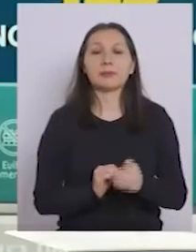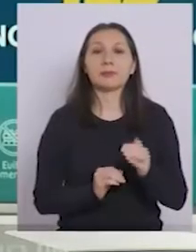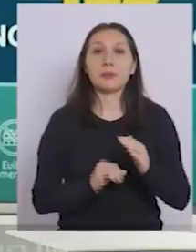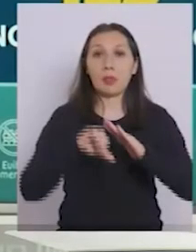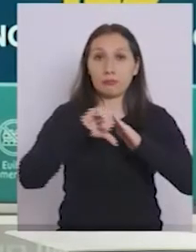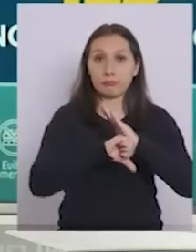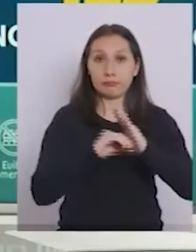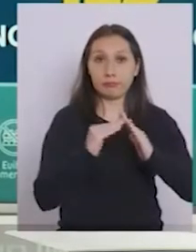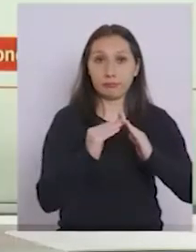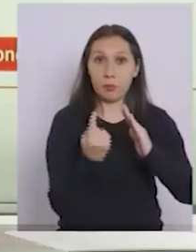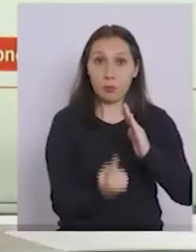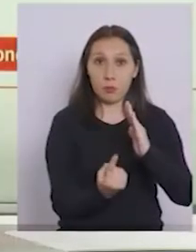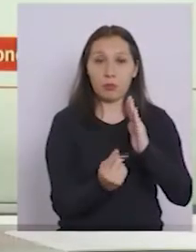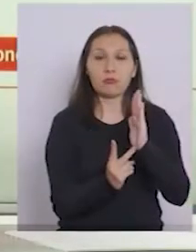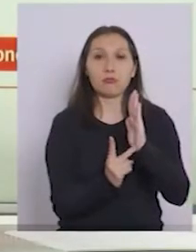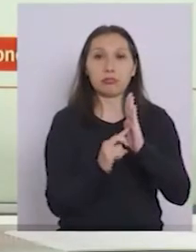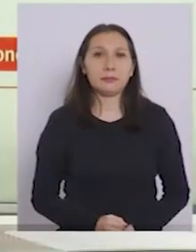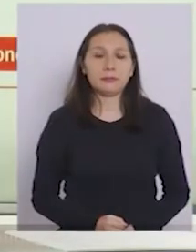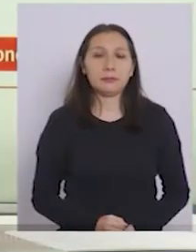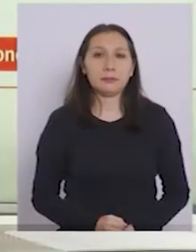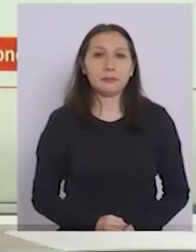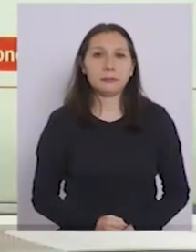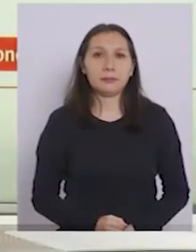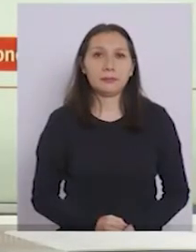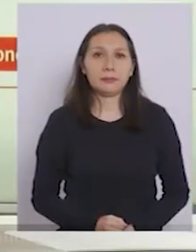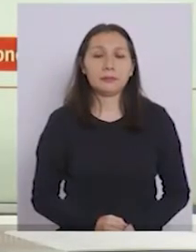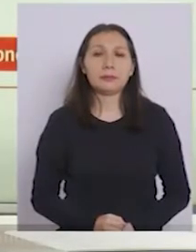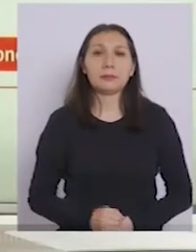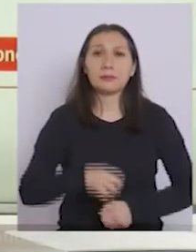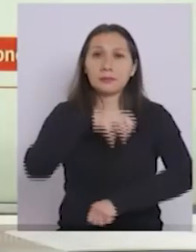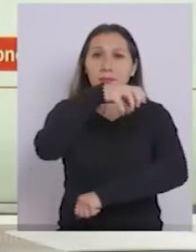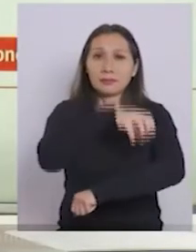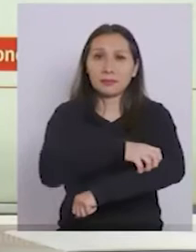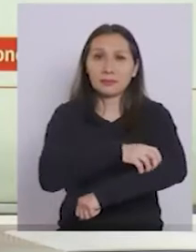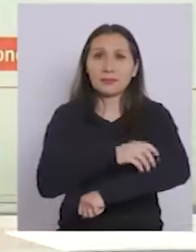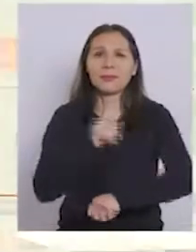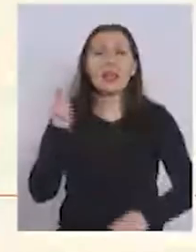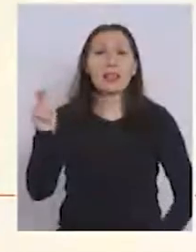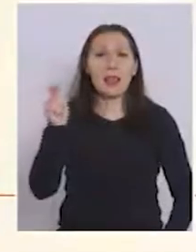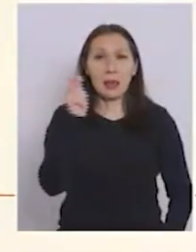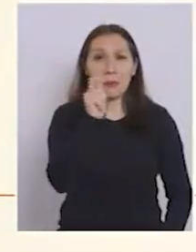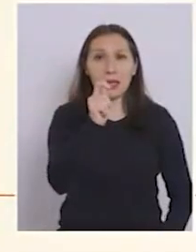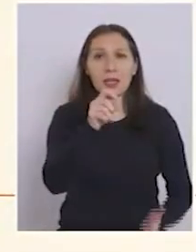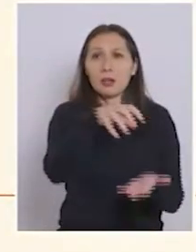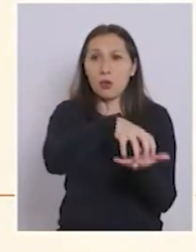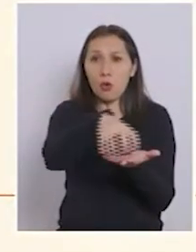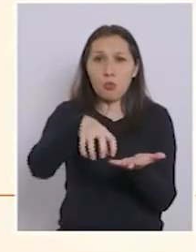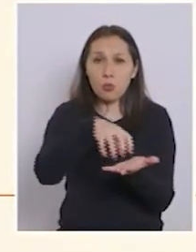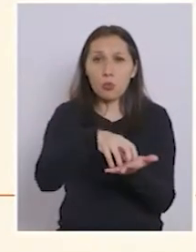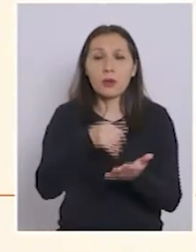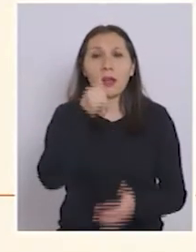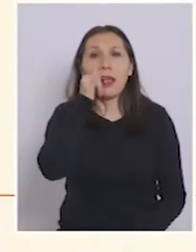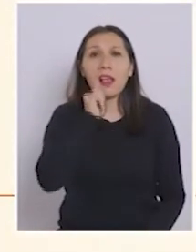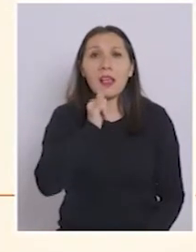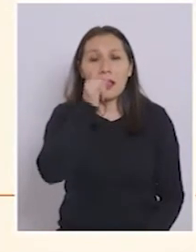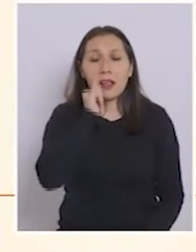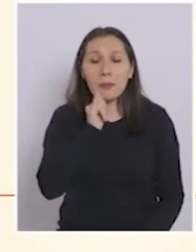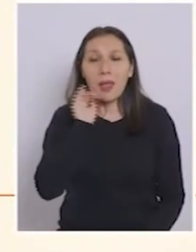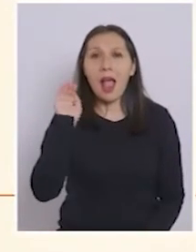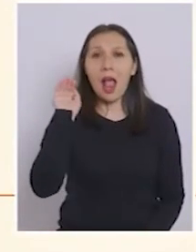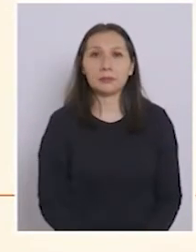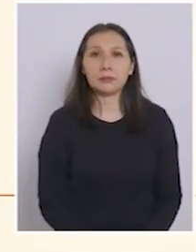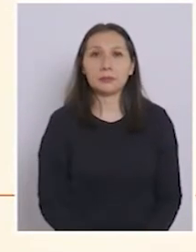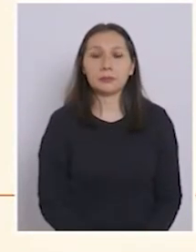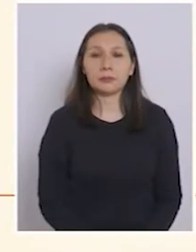de cuarentena a transición en la región de Tarabacá, las comunas de Iquique y Alto